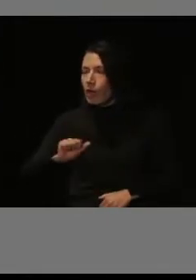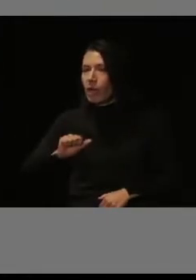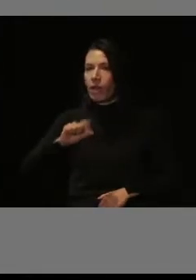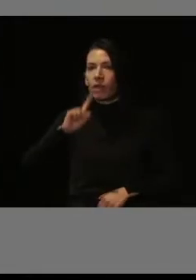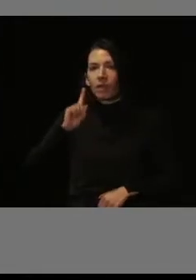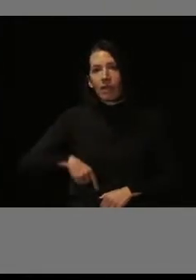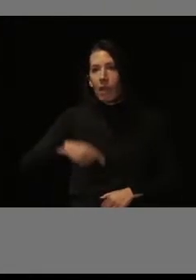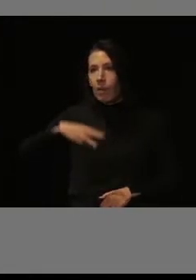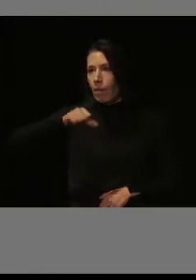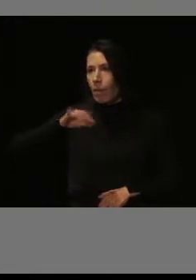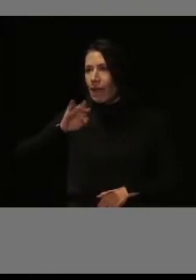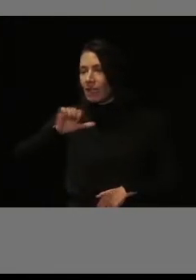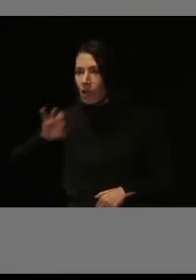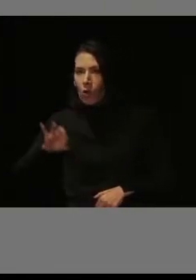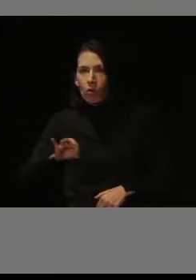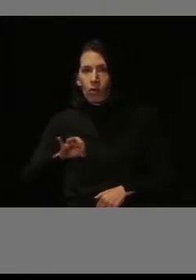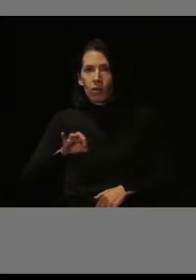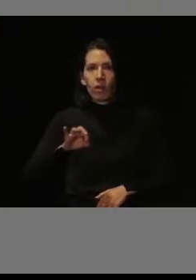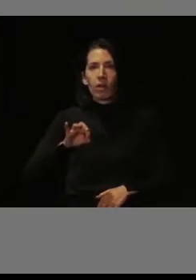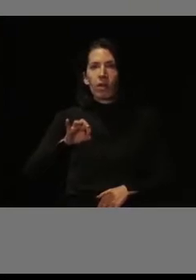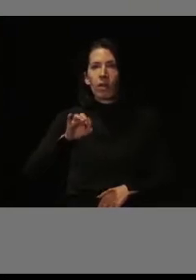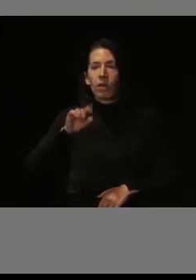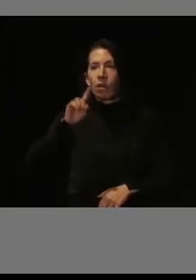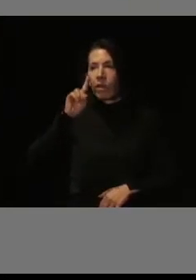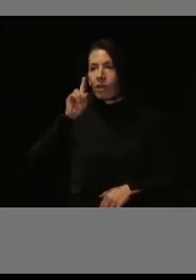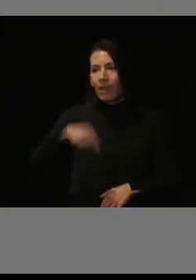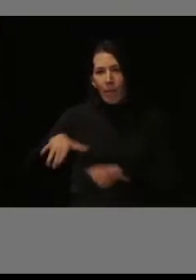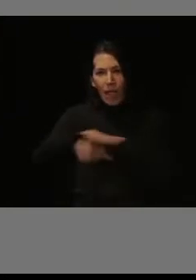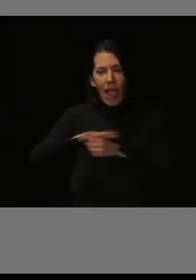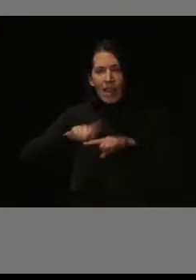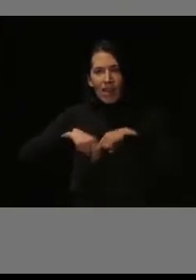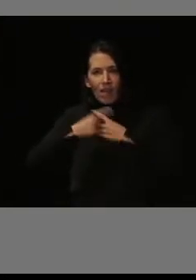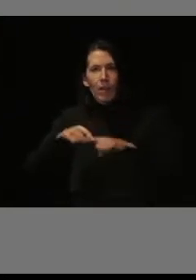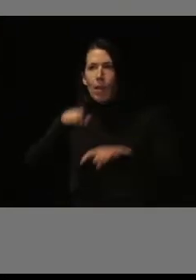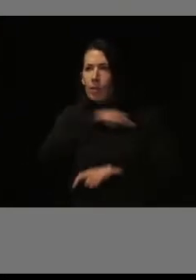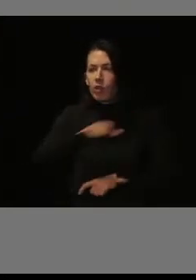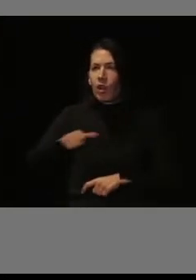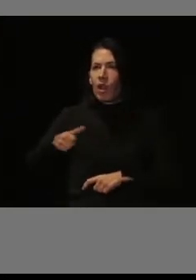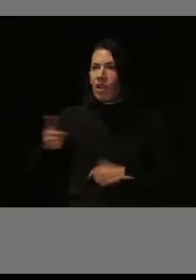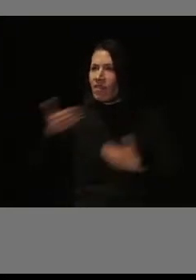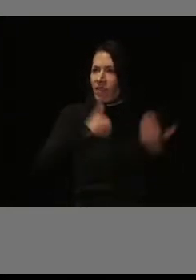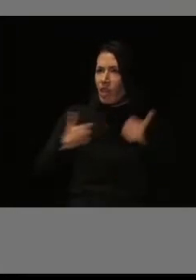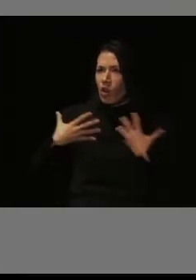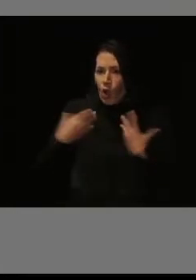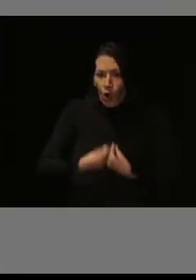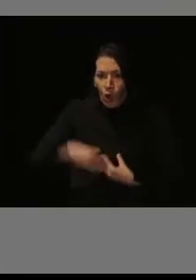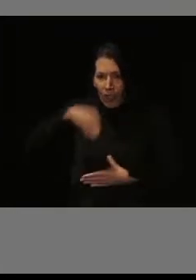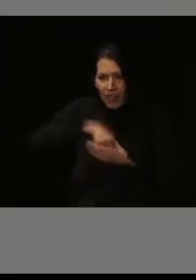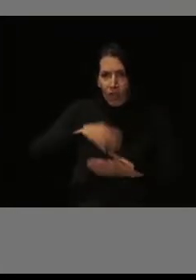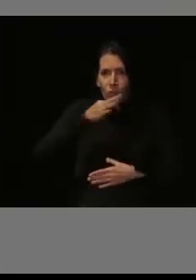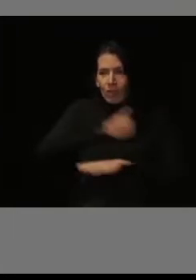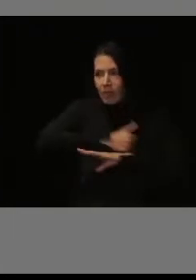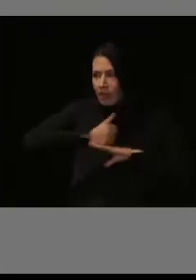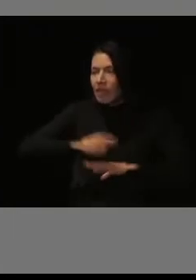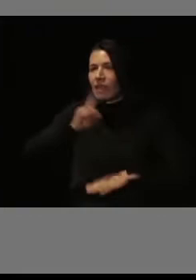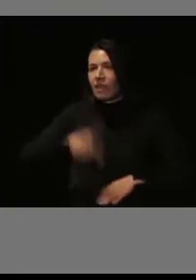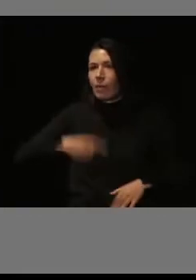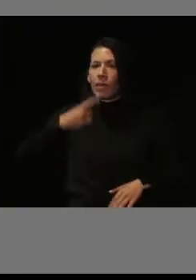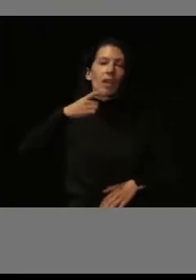a María Eugenia Mateo, a Yolanda o Inés del área de familias, que vinieron y se incorporaron con nosotros en el tribunal, o a Genoveva,